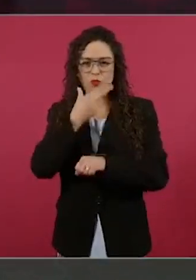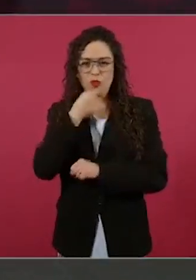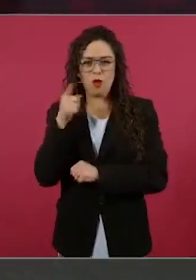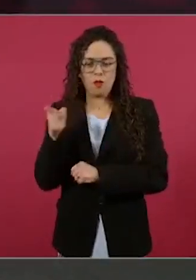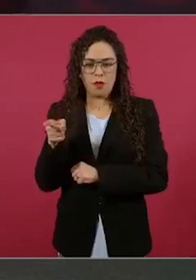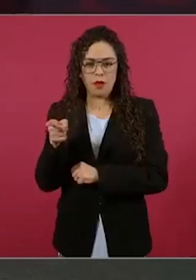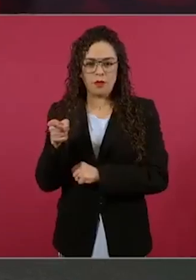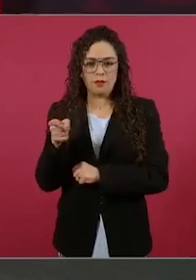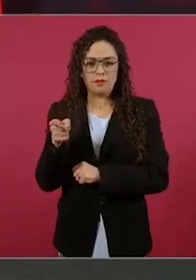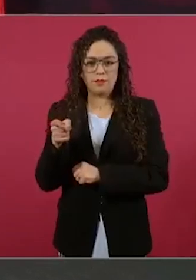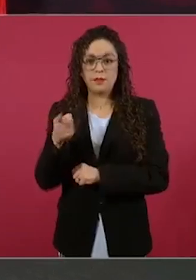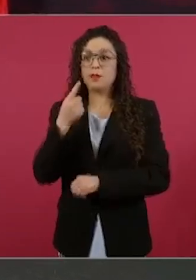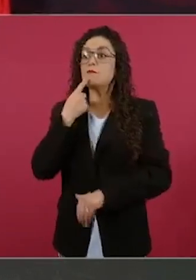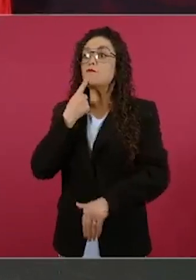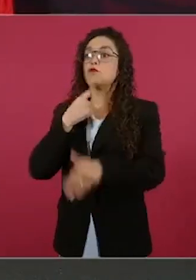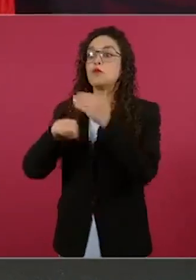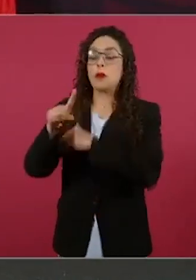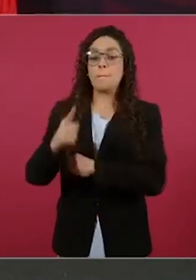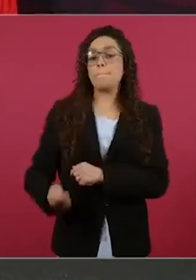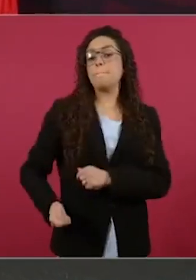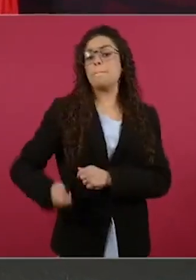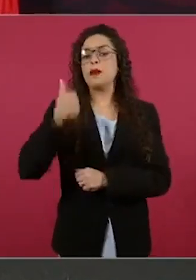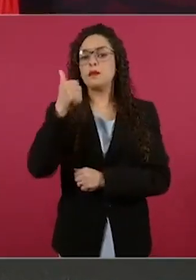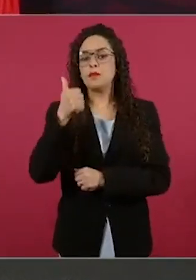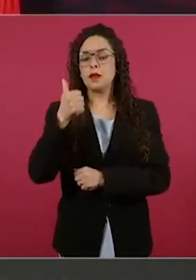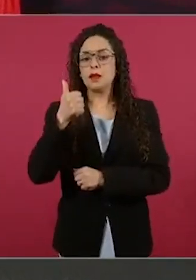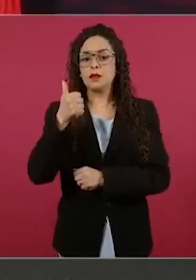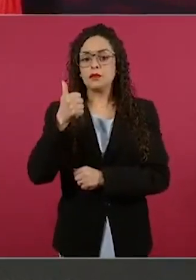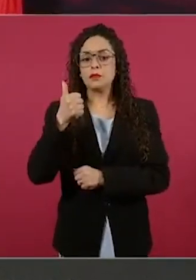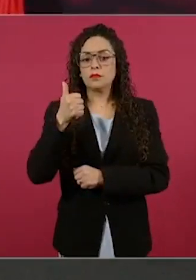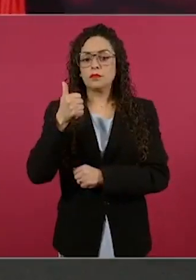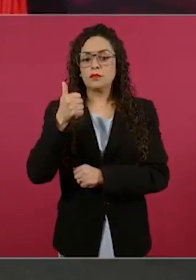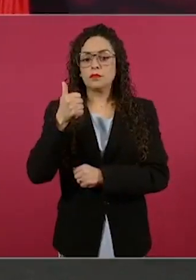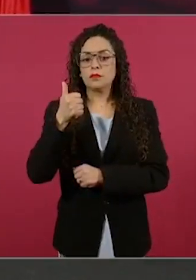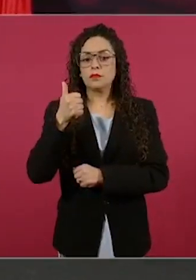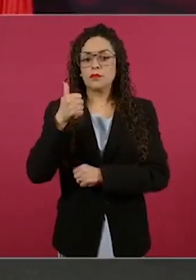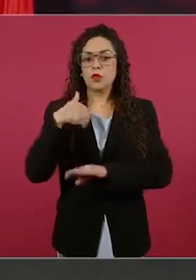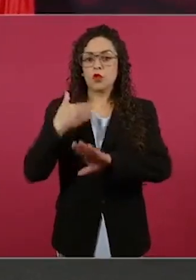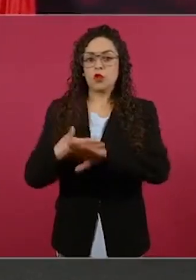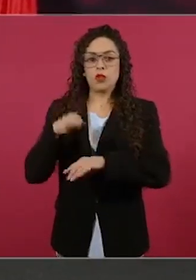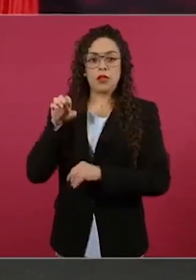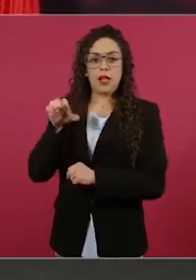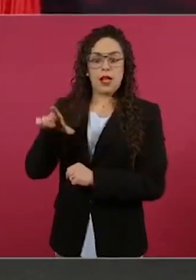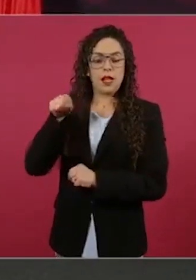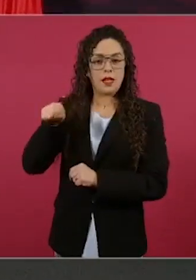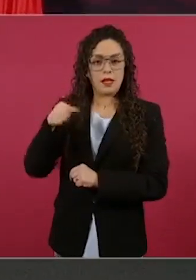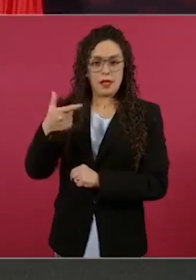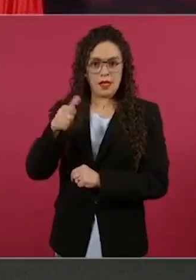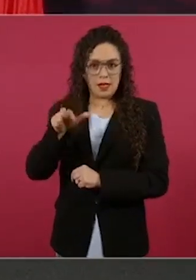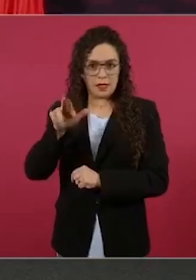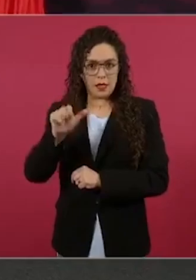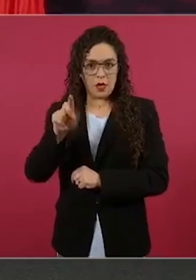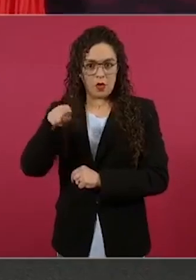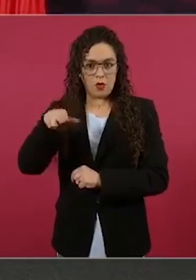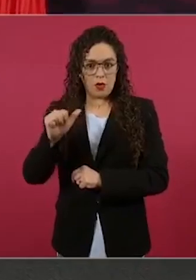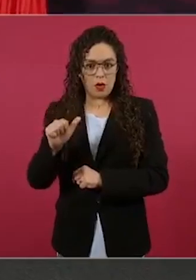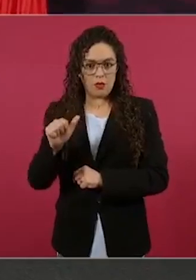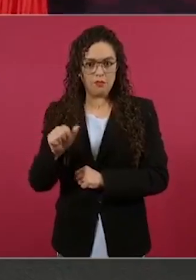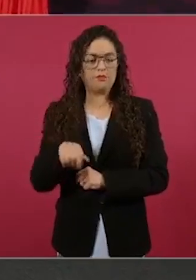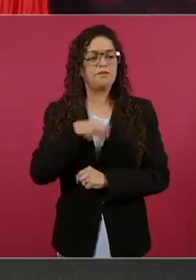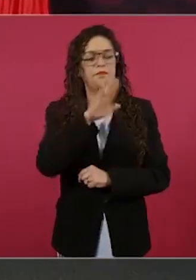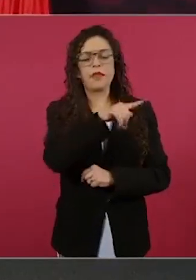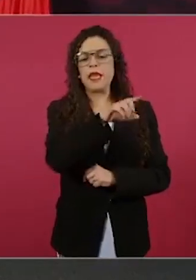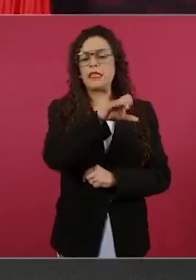acusación en contra de él y Ciro lo entrevista,